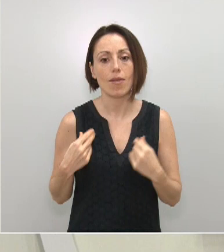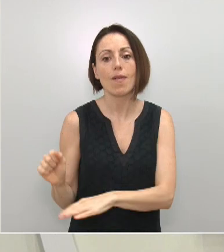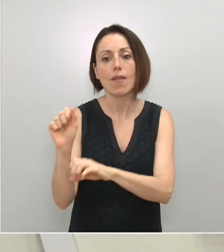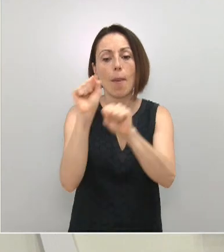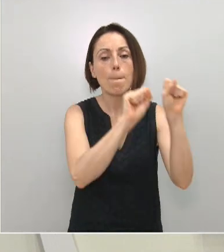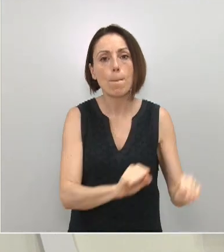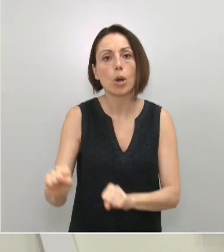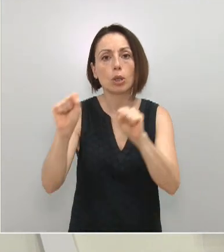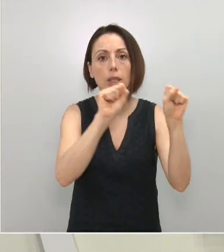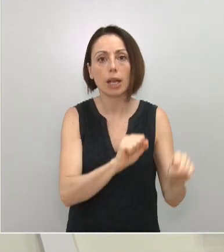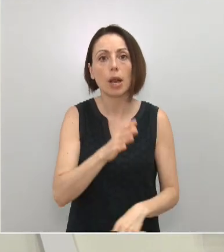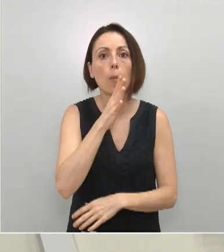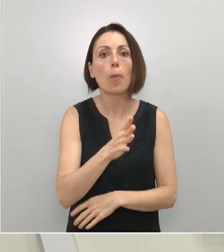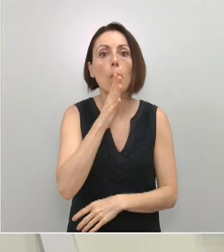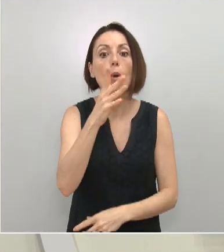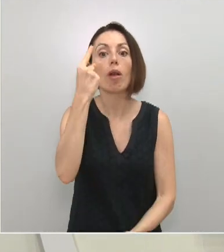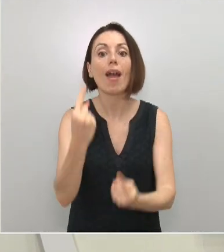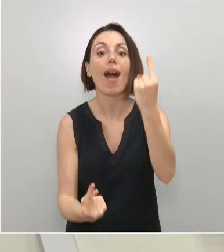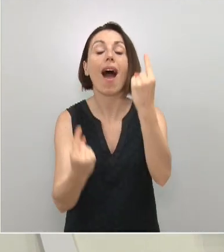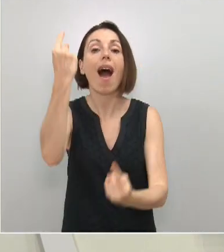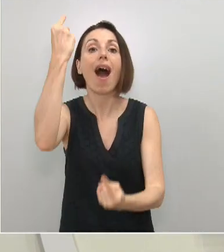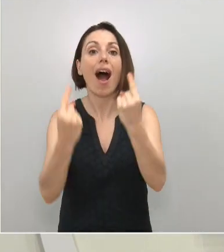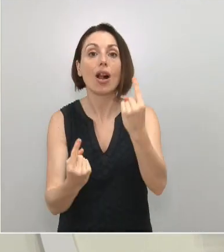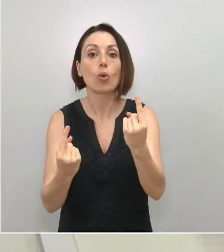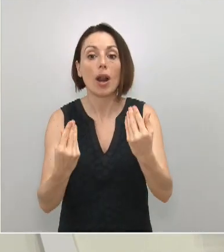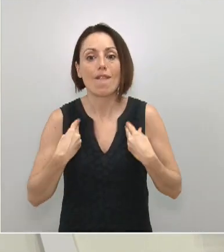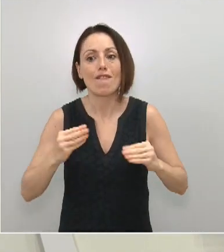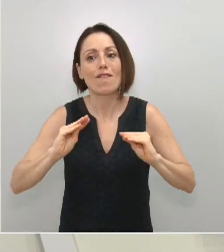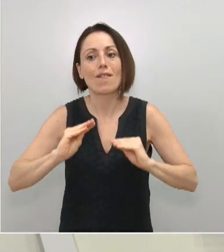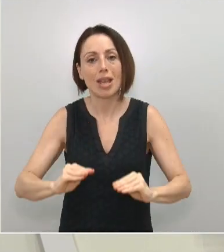Porque hay quien está poniendo en peligro sus vidas.